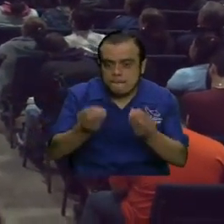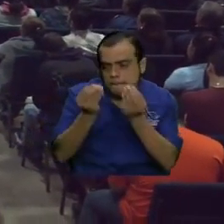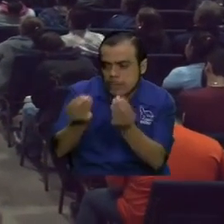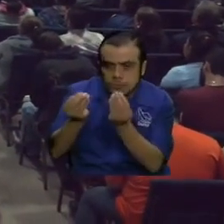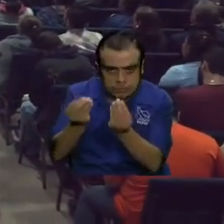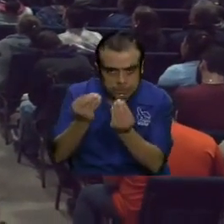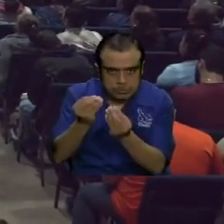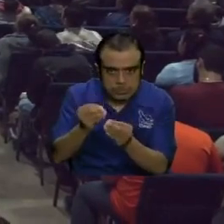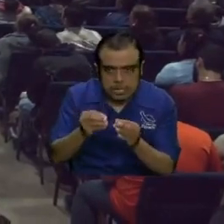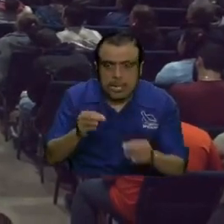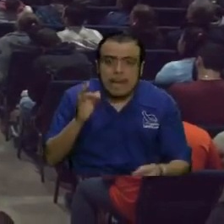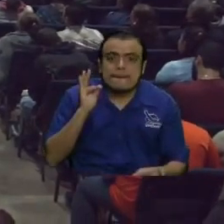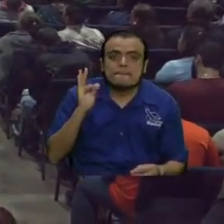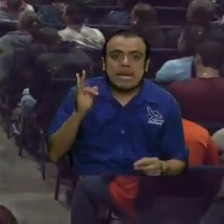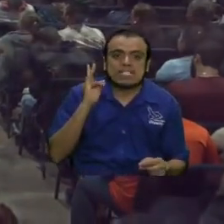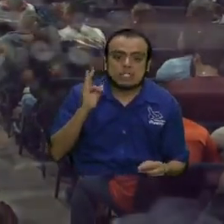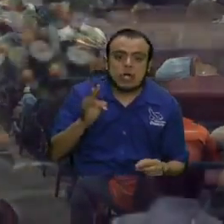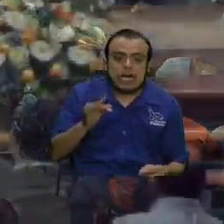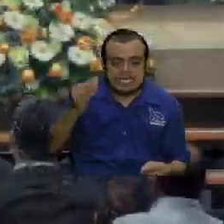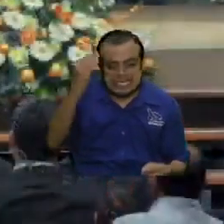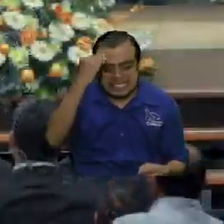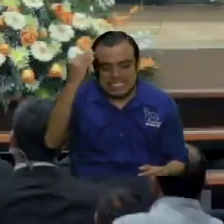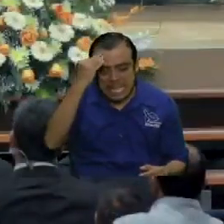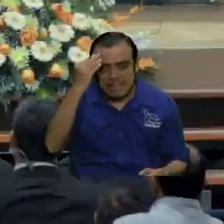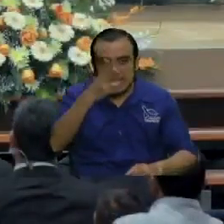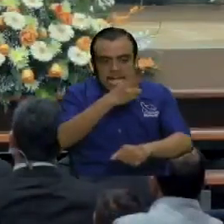saben históricamente